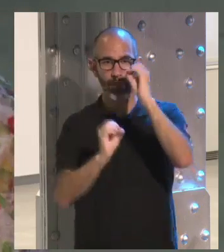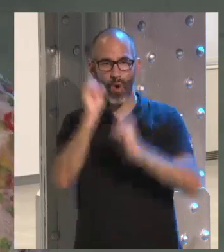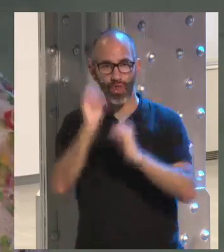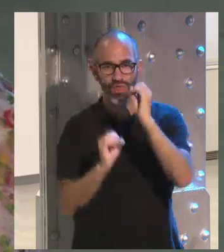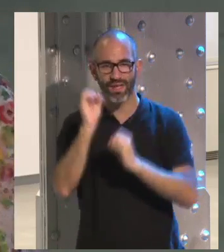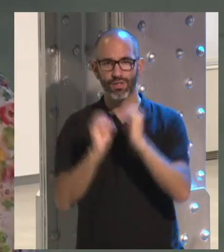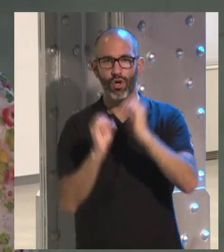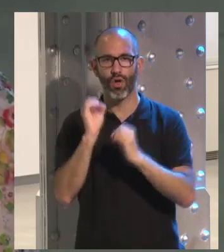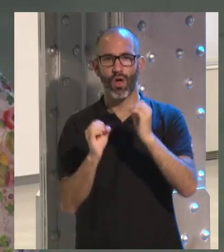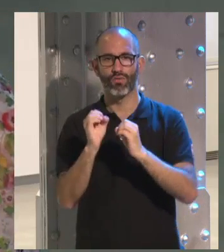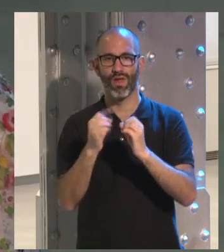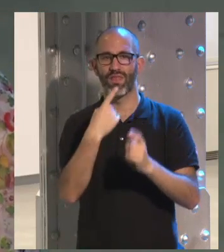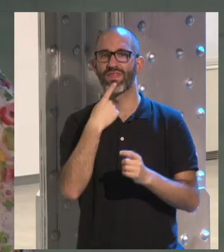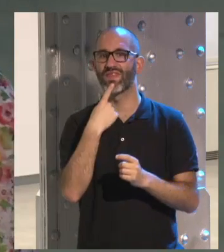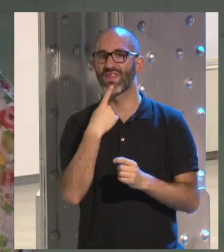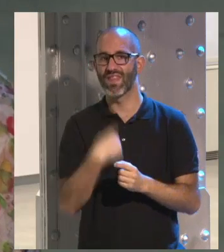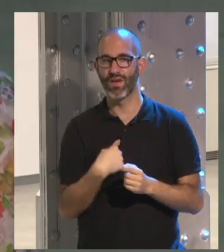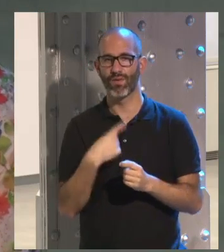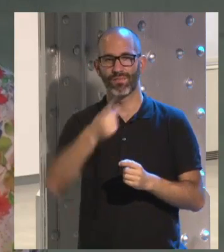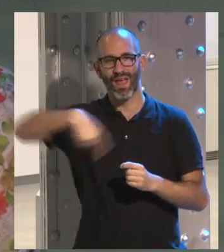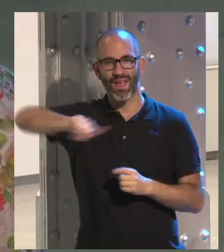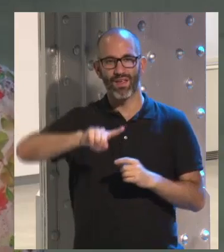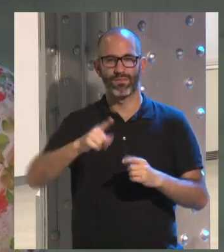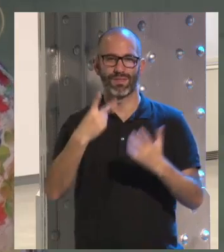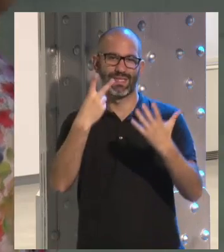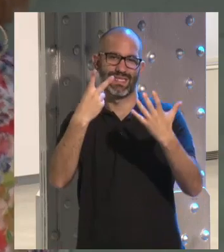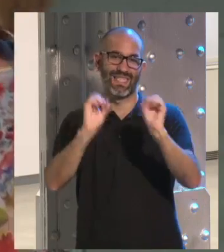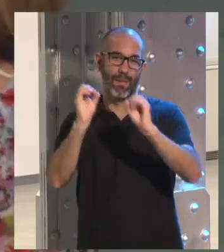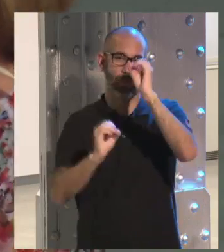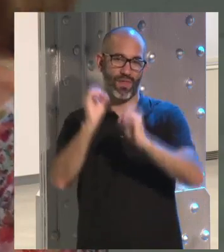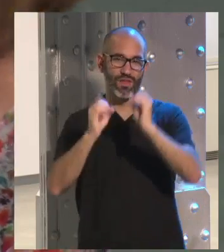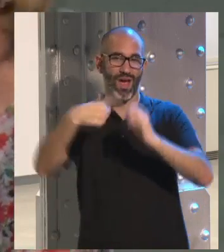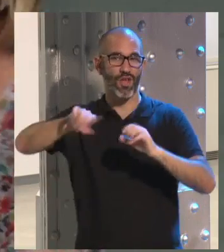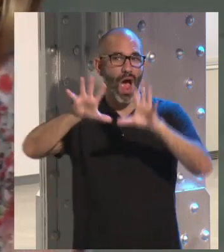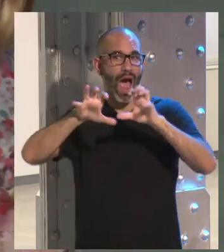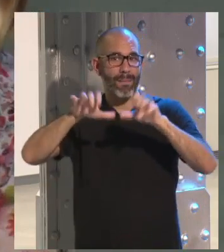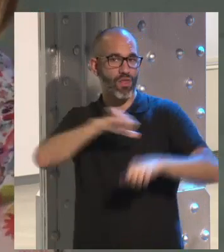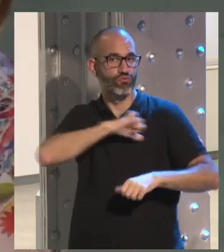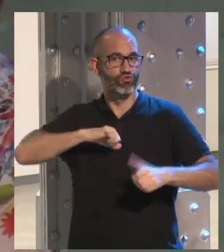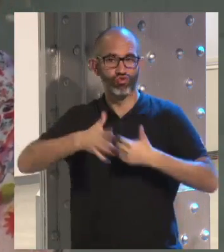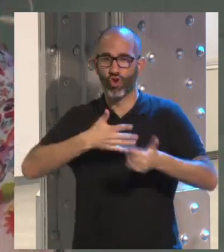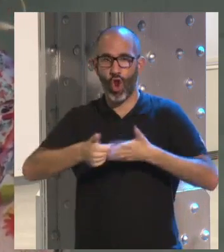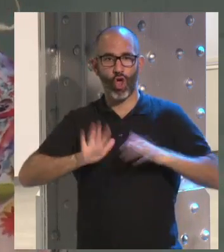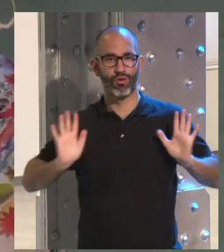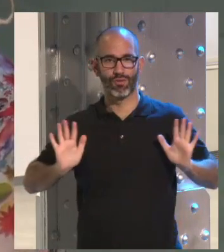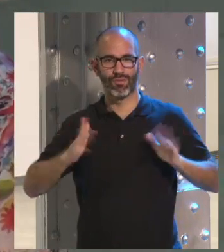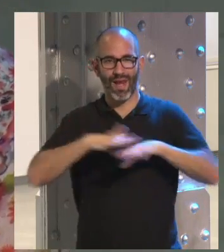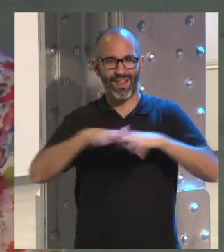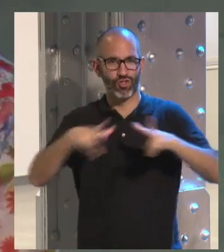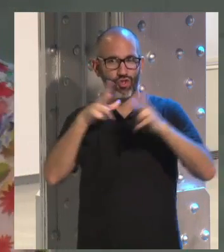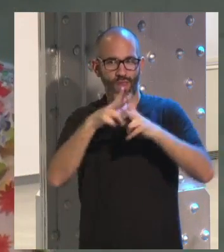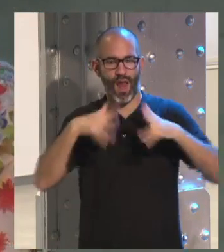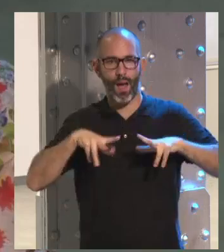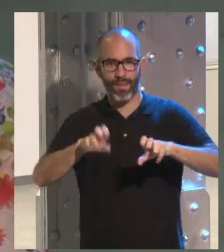nos dijo que aprendieron ellos solos a utilizar las redes y que además,